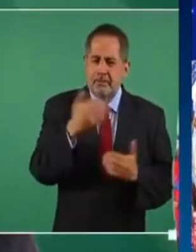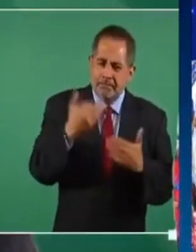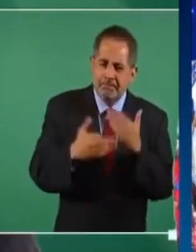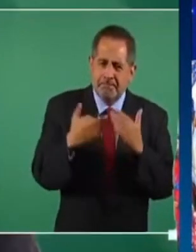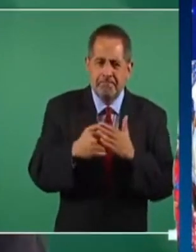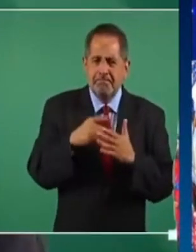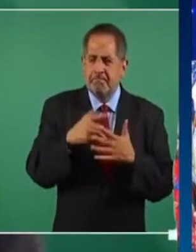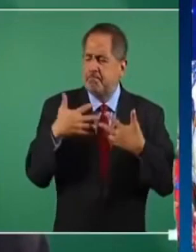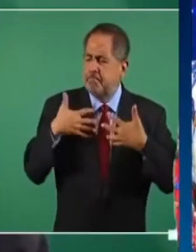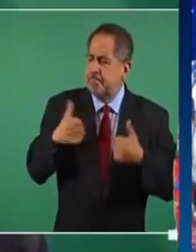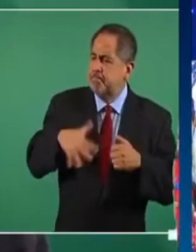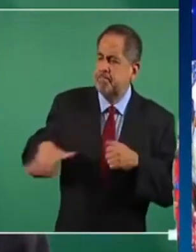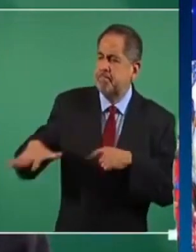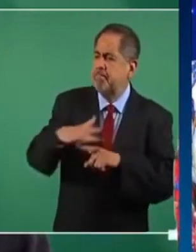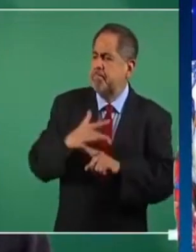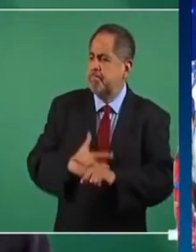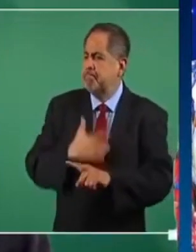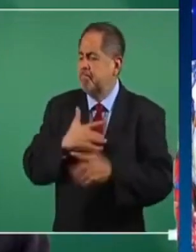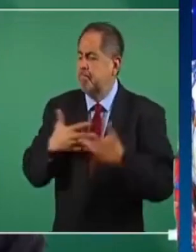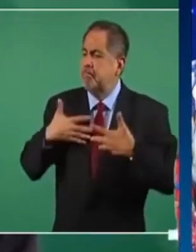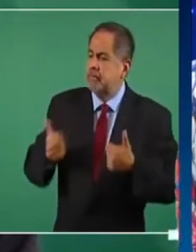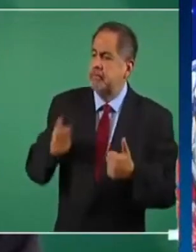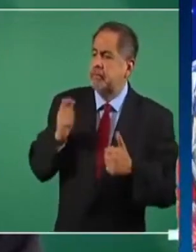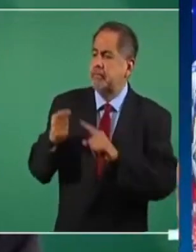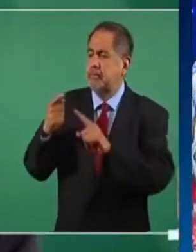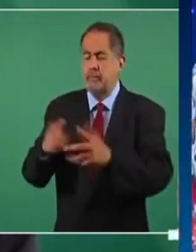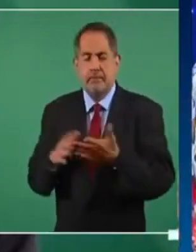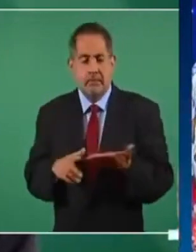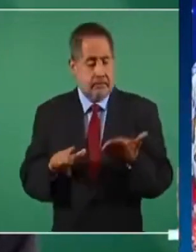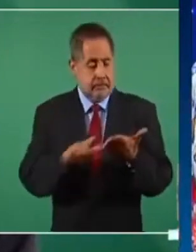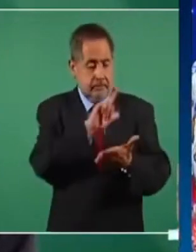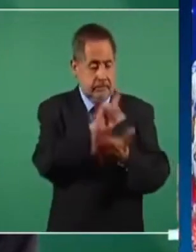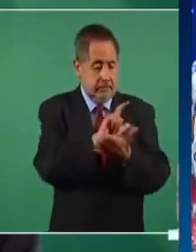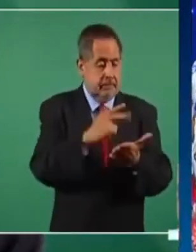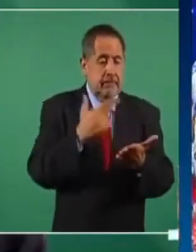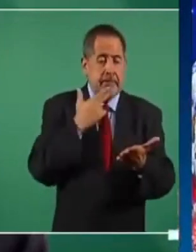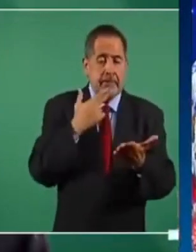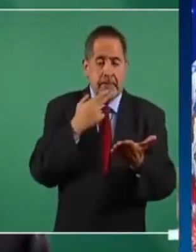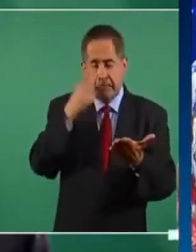de entender de que la ley se hace para